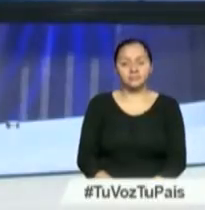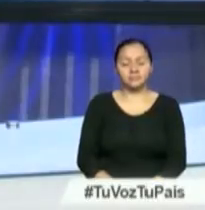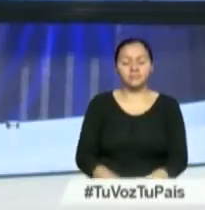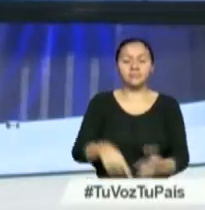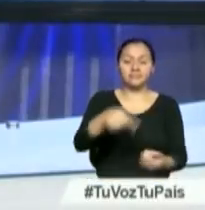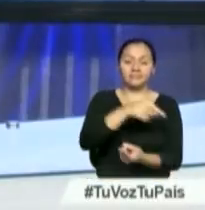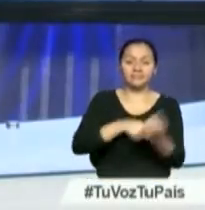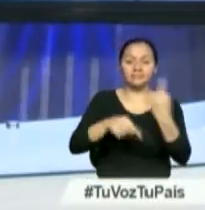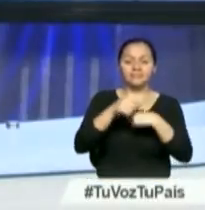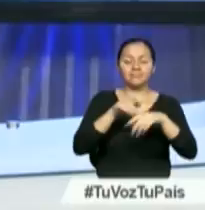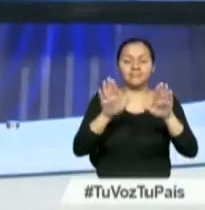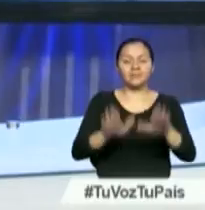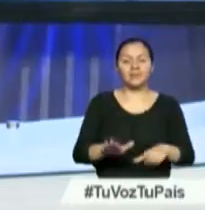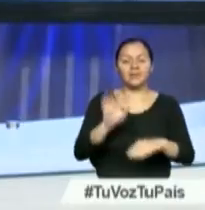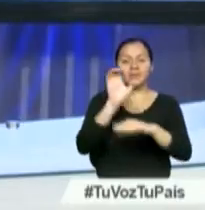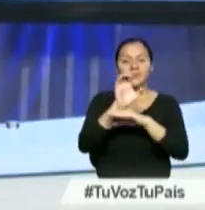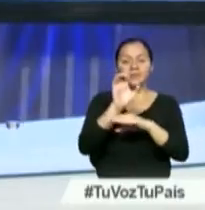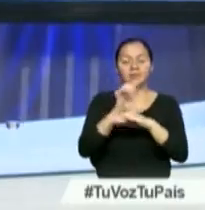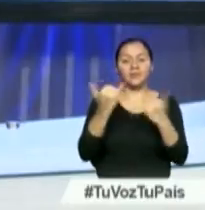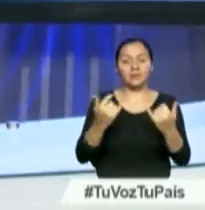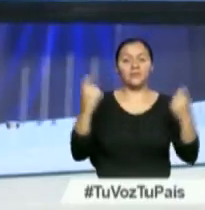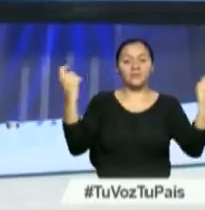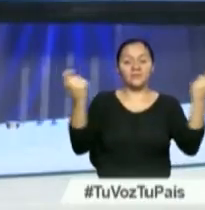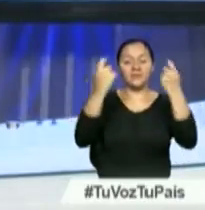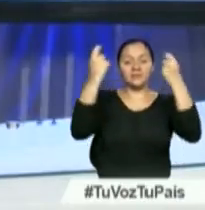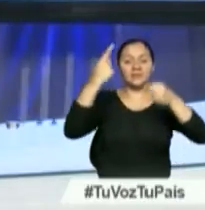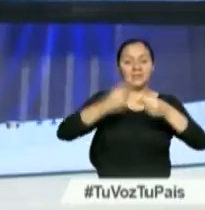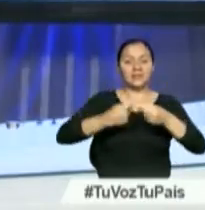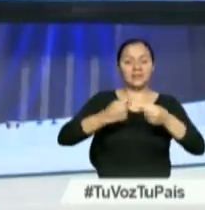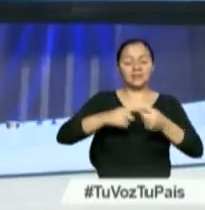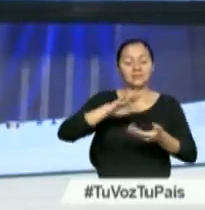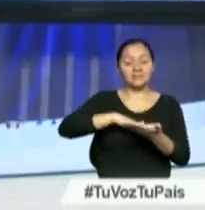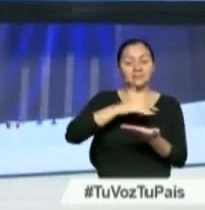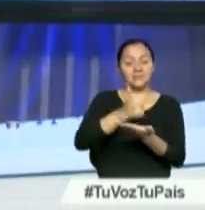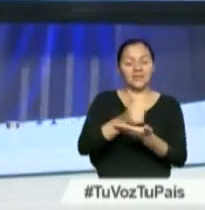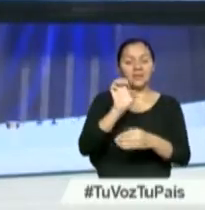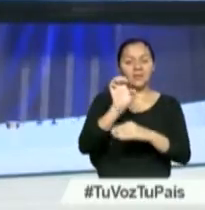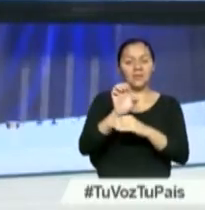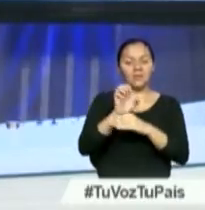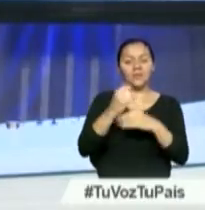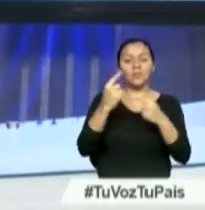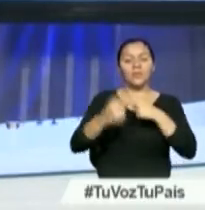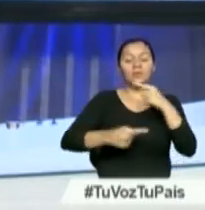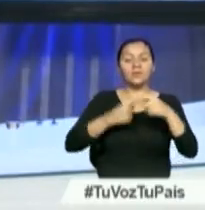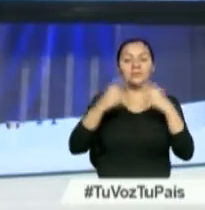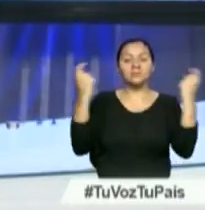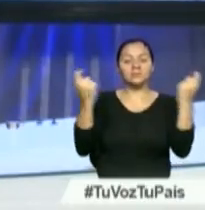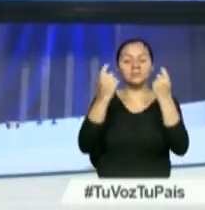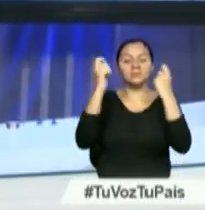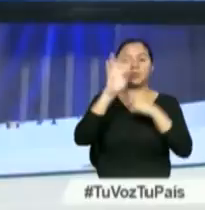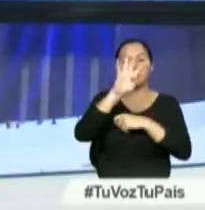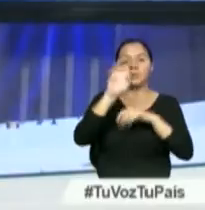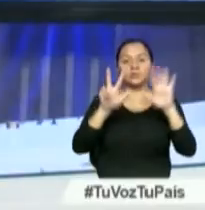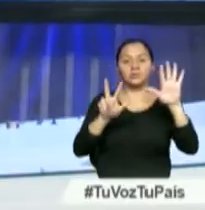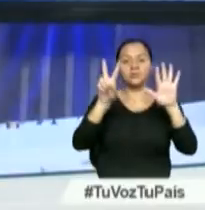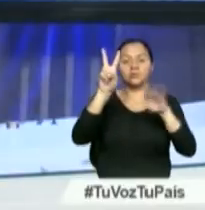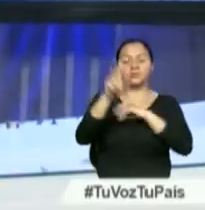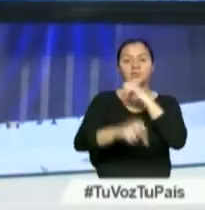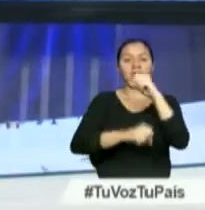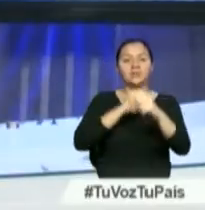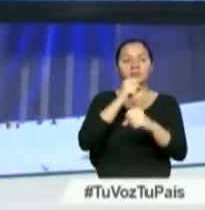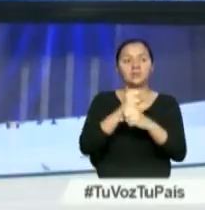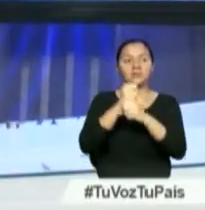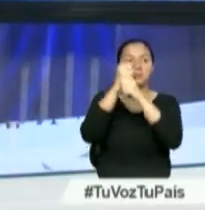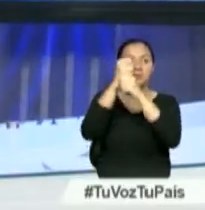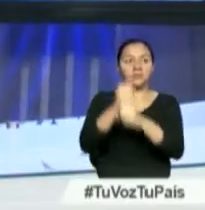Regresamos al ámbito nacional y en estas fiestas de Quito, la capital de los ecuatorianos, se apresta a celebrar los 482 años de